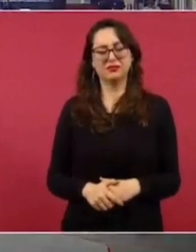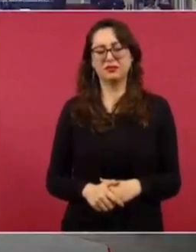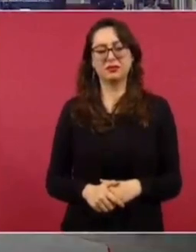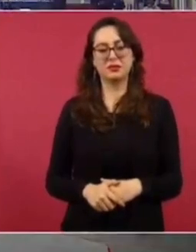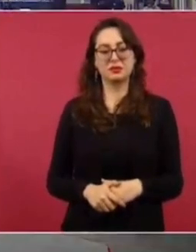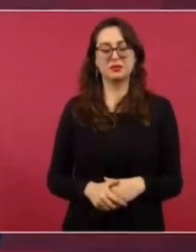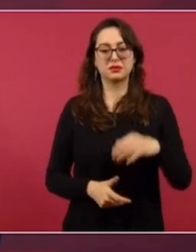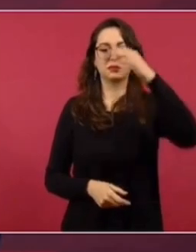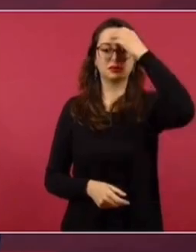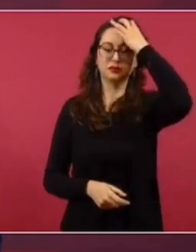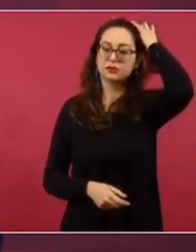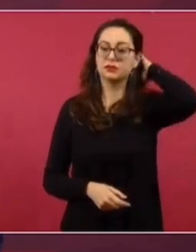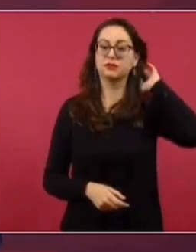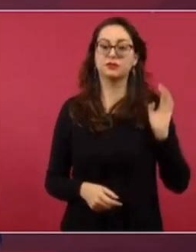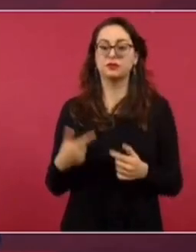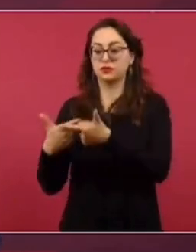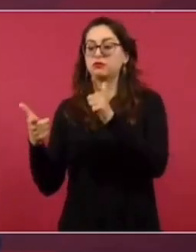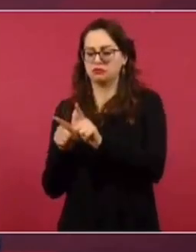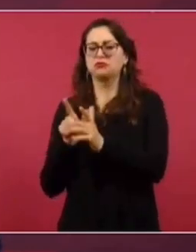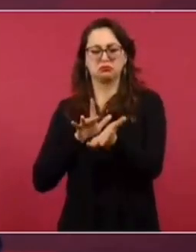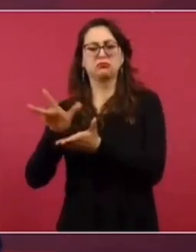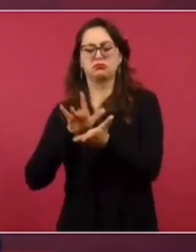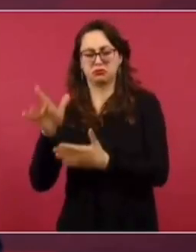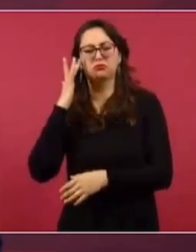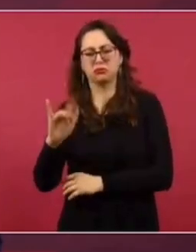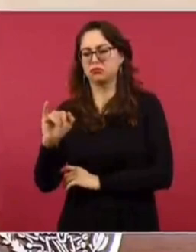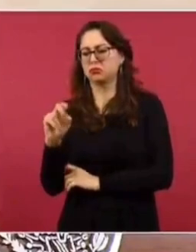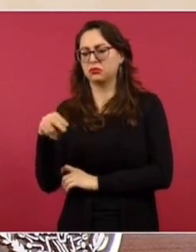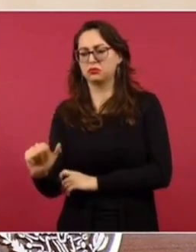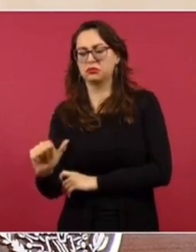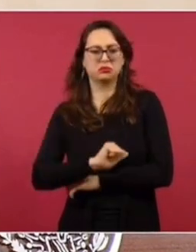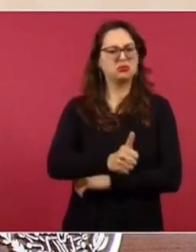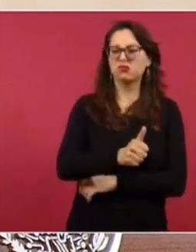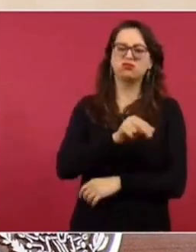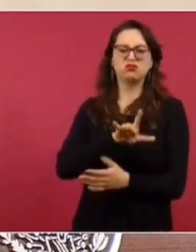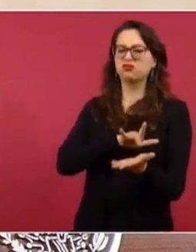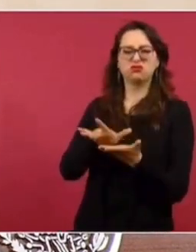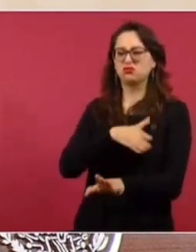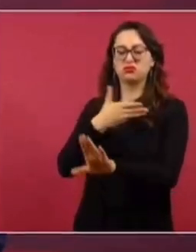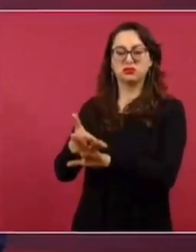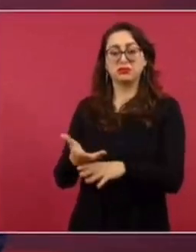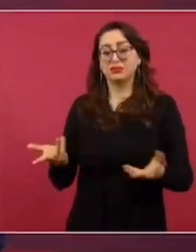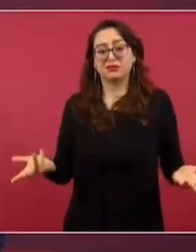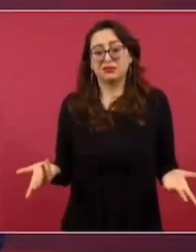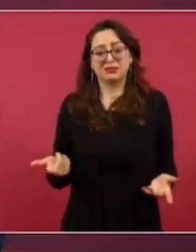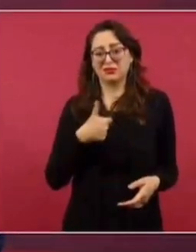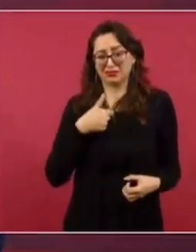Unos a favor de San Juan, otros en contra. Entonces, nosotros somos jueces.